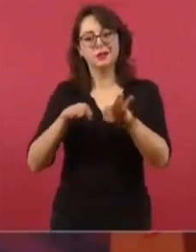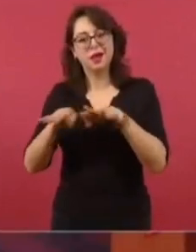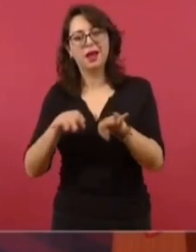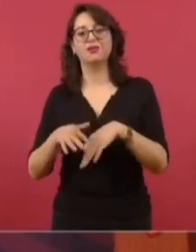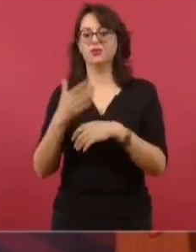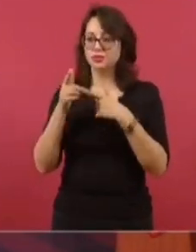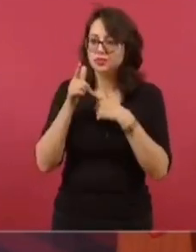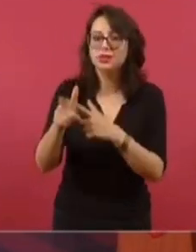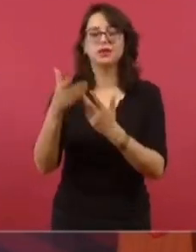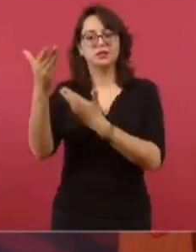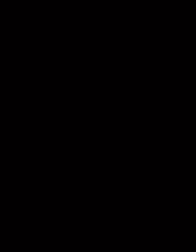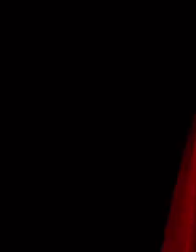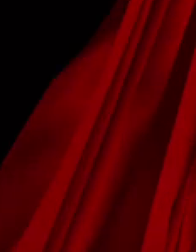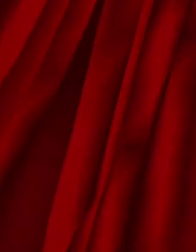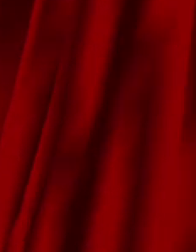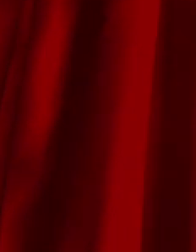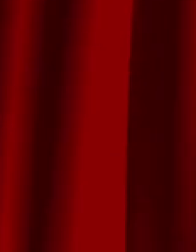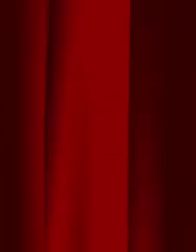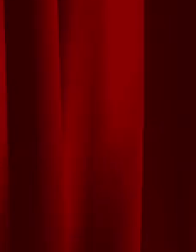lo importante. Es el encargo.